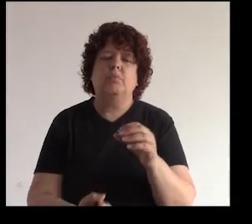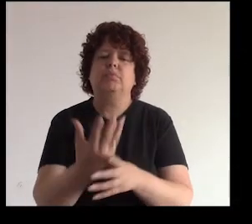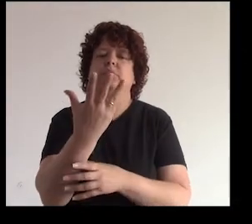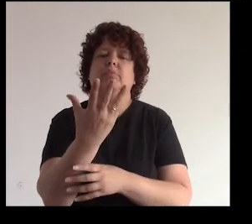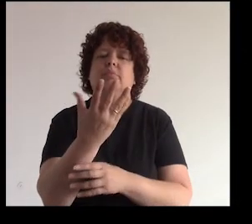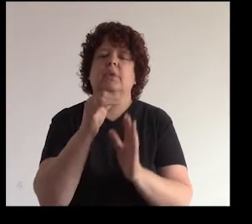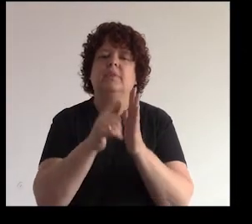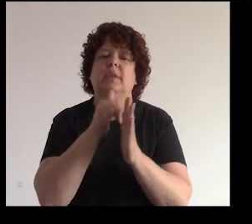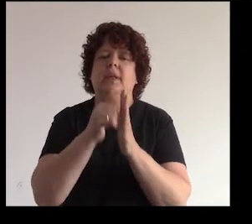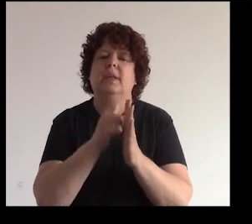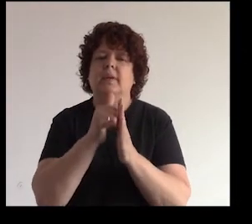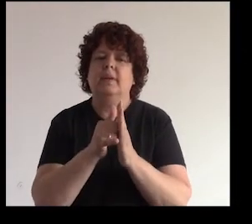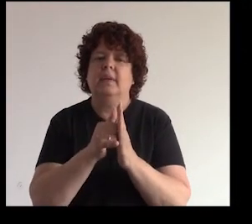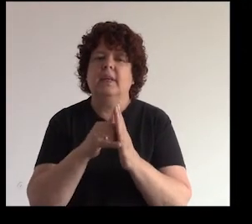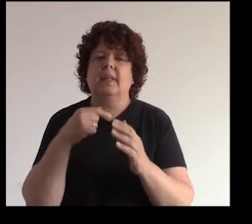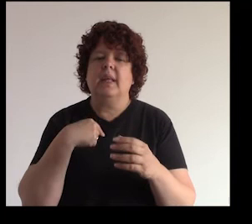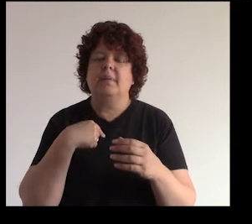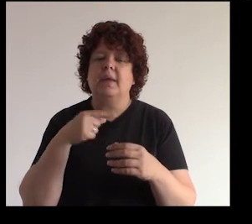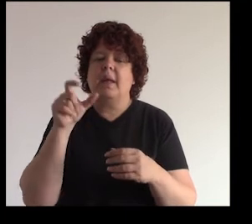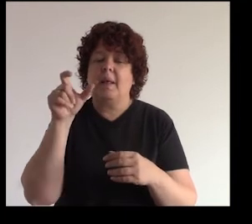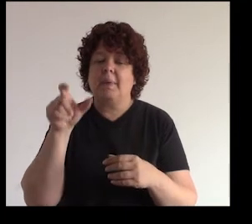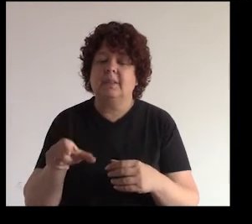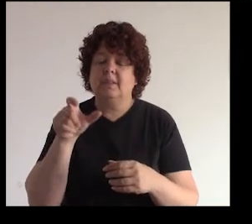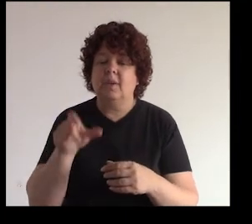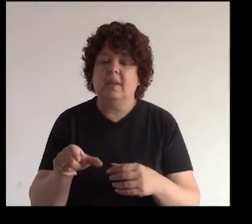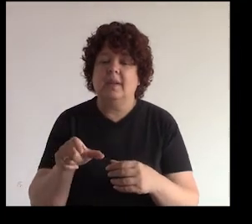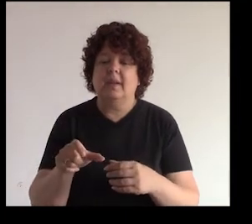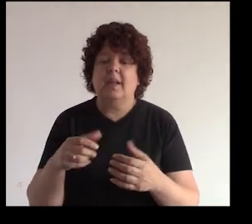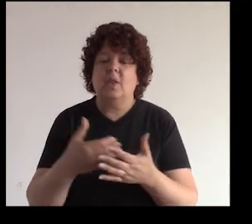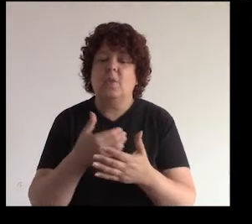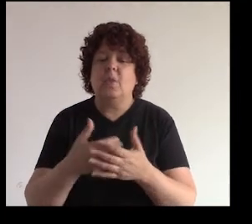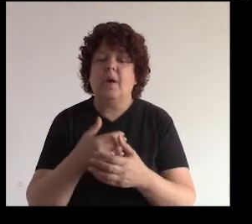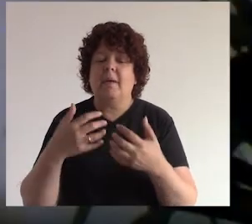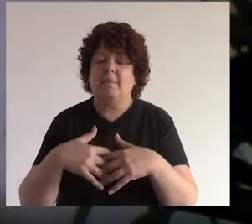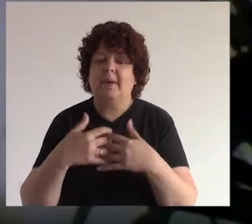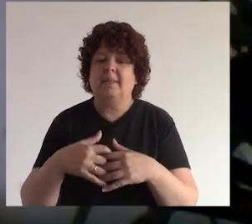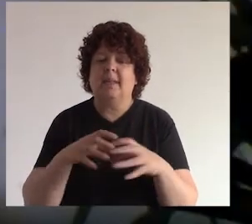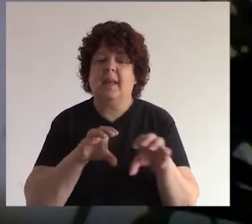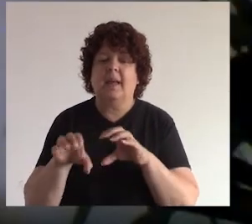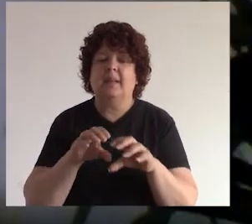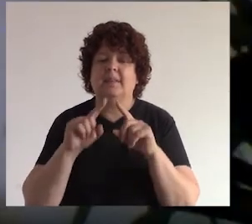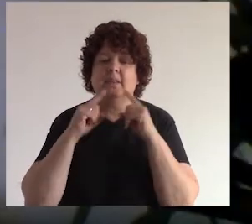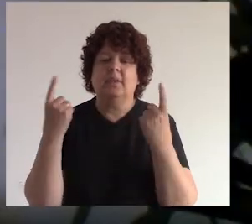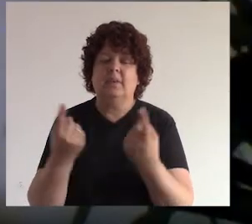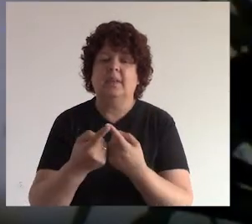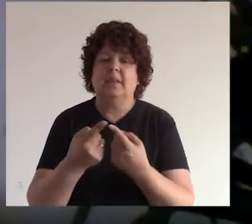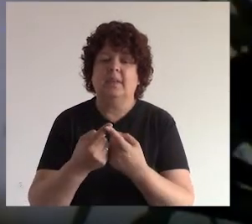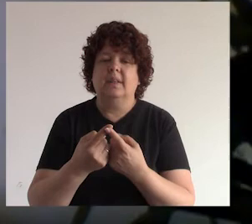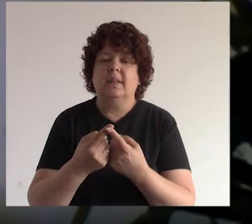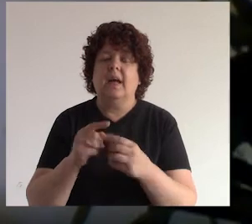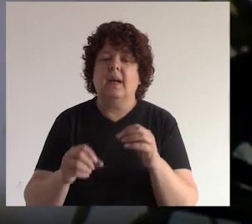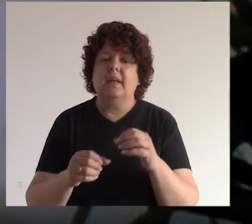y me va a aparecer el video de mi emprendedor que es este que hace tortas ¿no? que está aquí